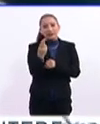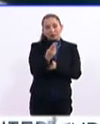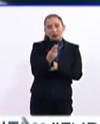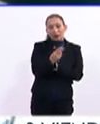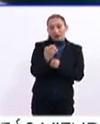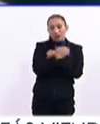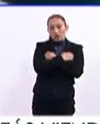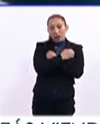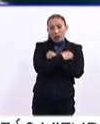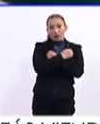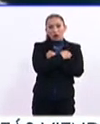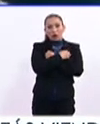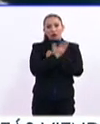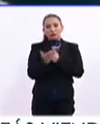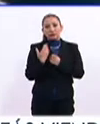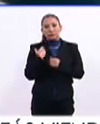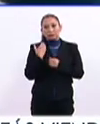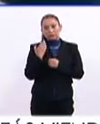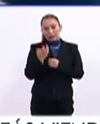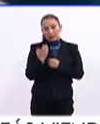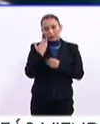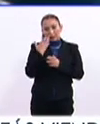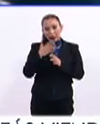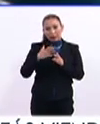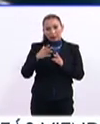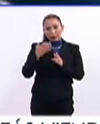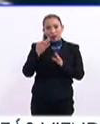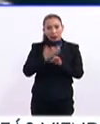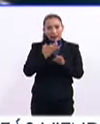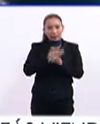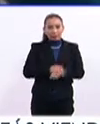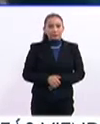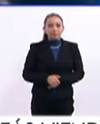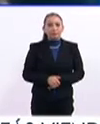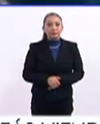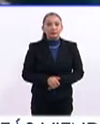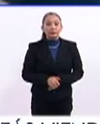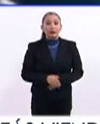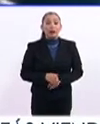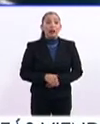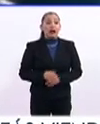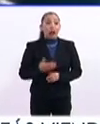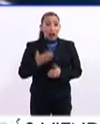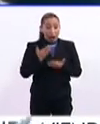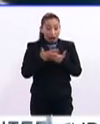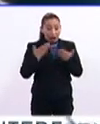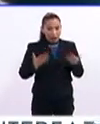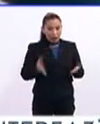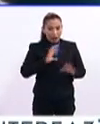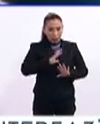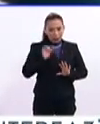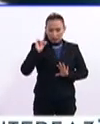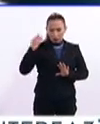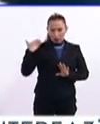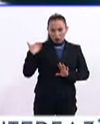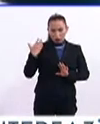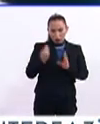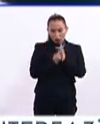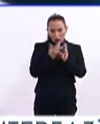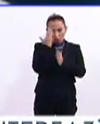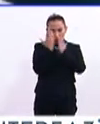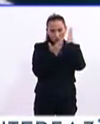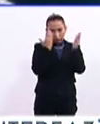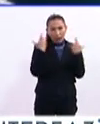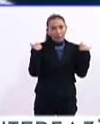la educación en este tiempo. Actualmente se acaba de cursar, todos los maestros